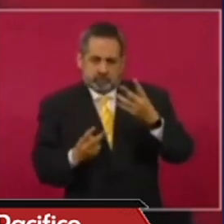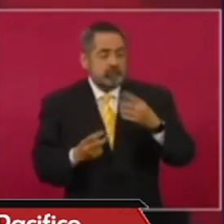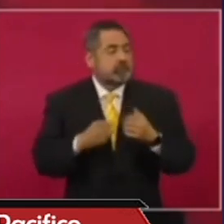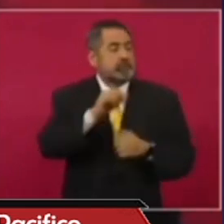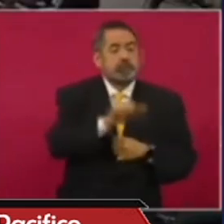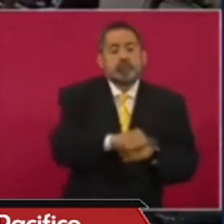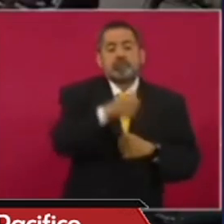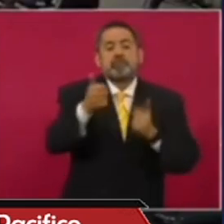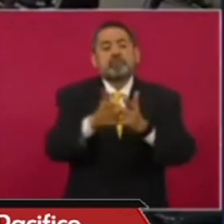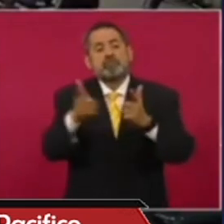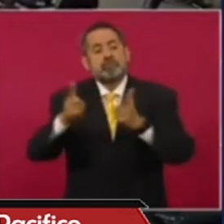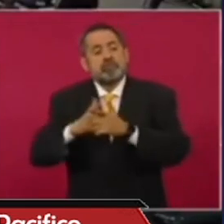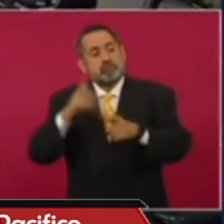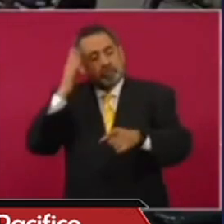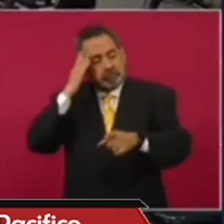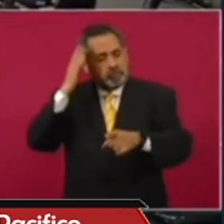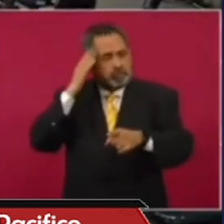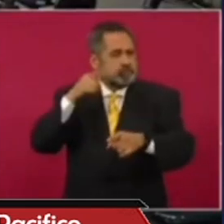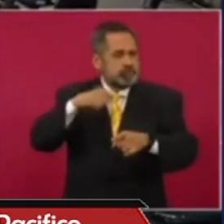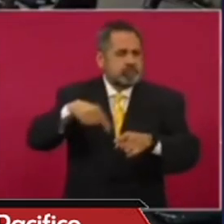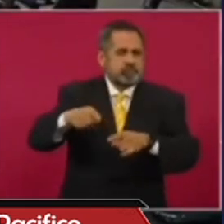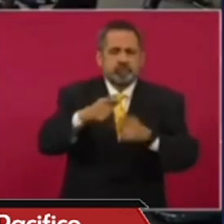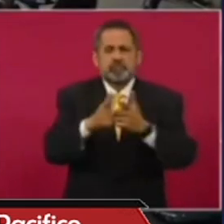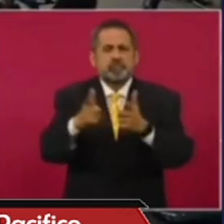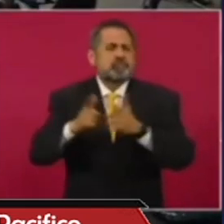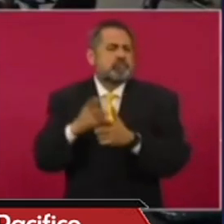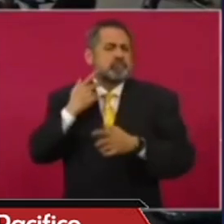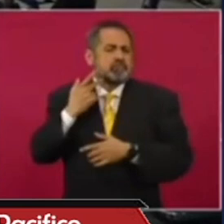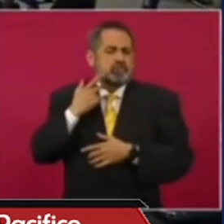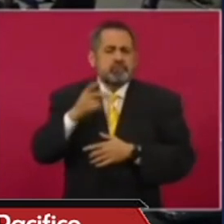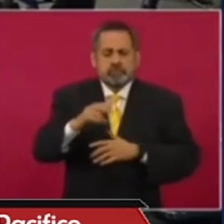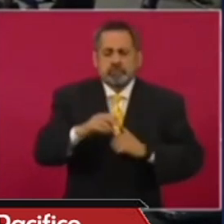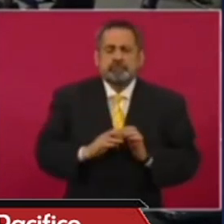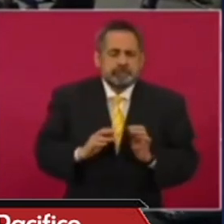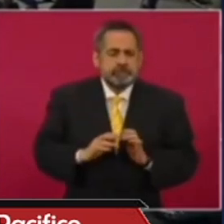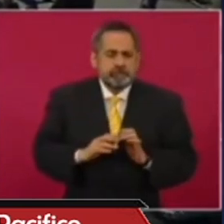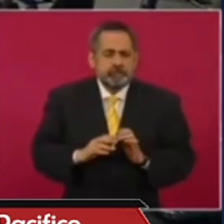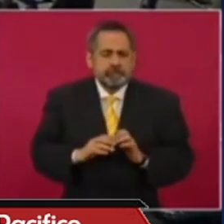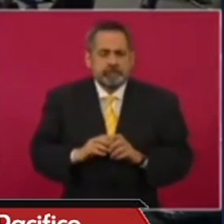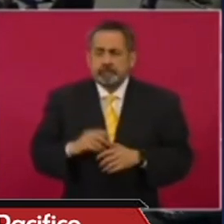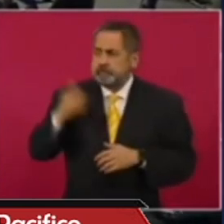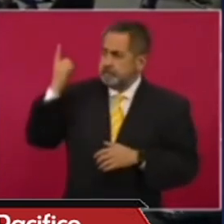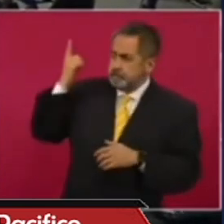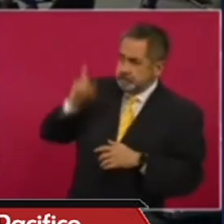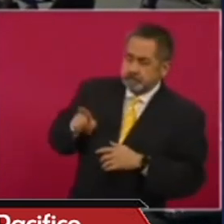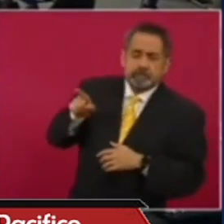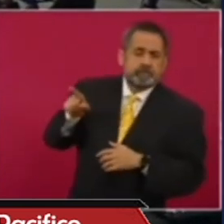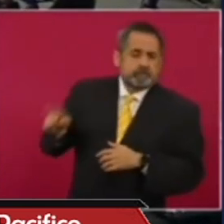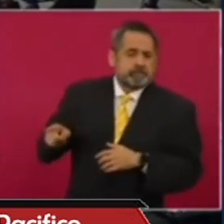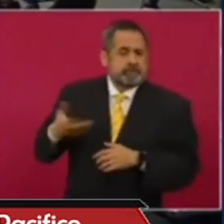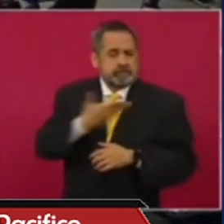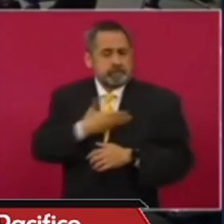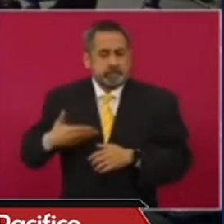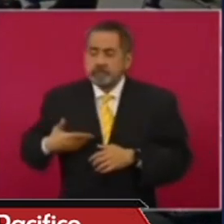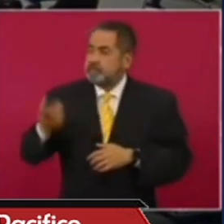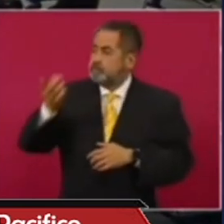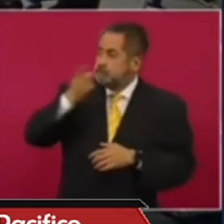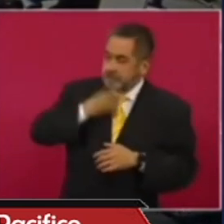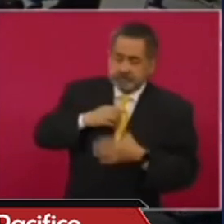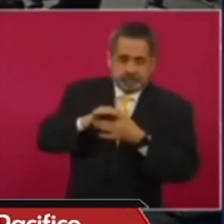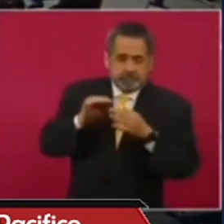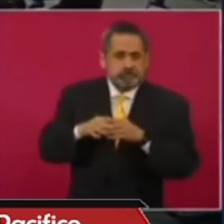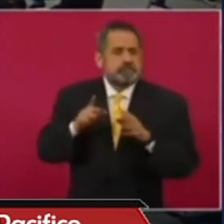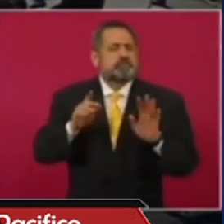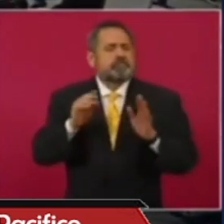otros representantes o con representantes de otros partidos políticos, pues parte de la instrucción que el señor presidente nos ha